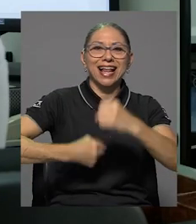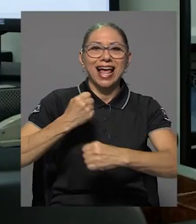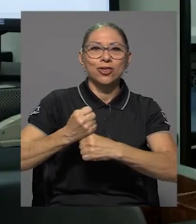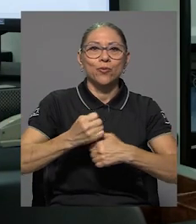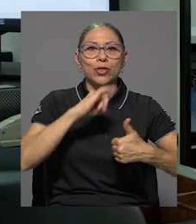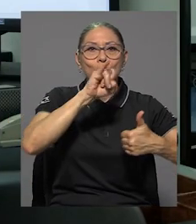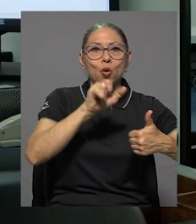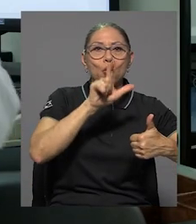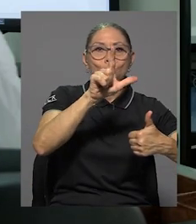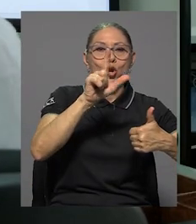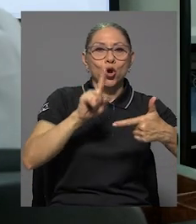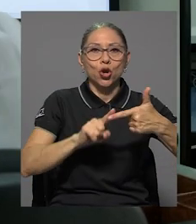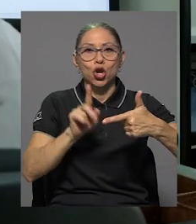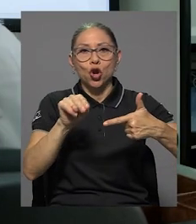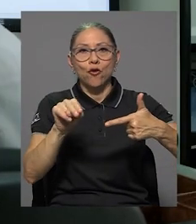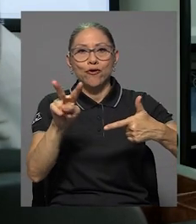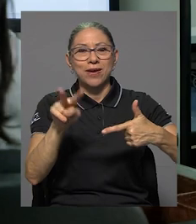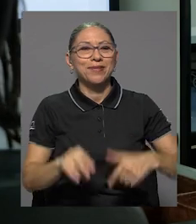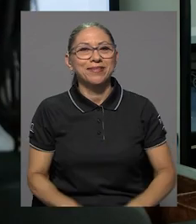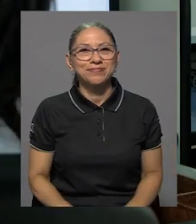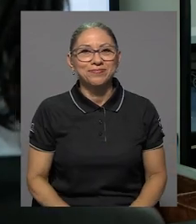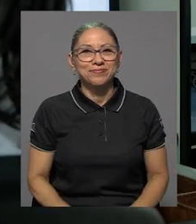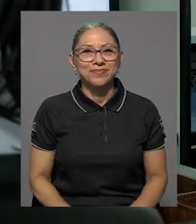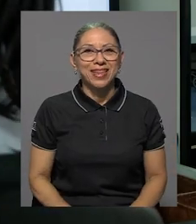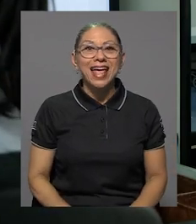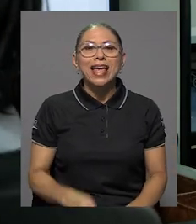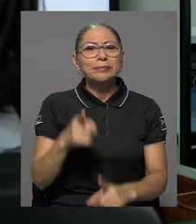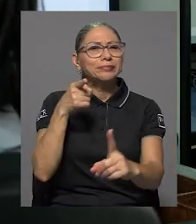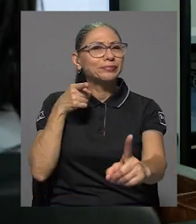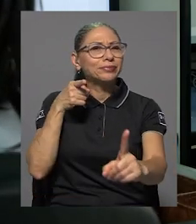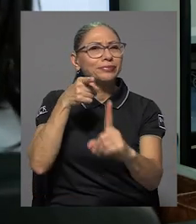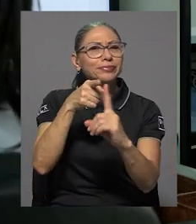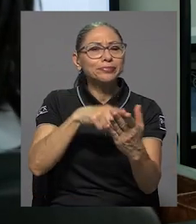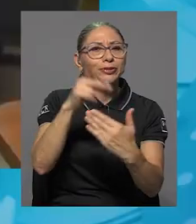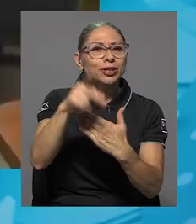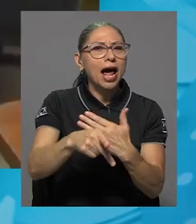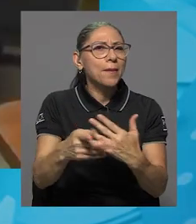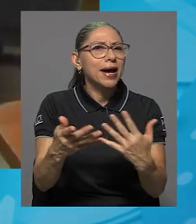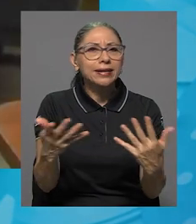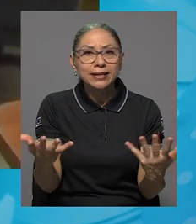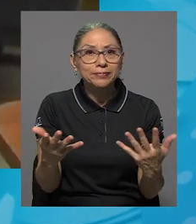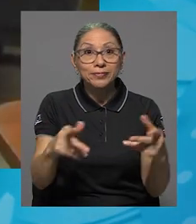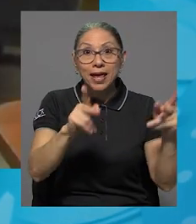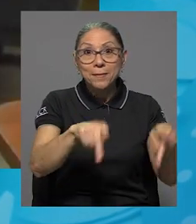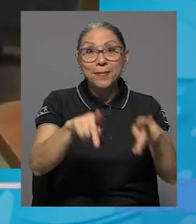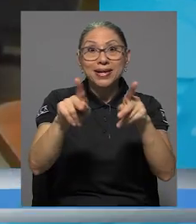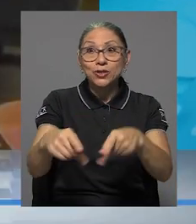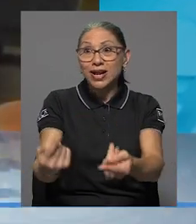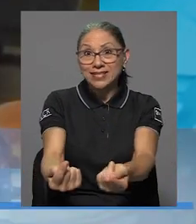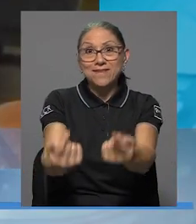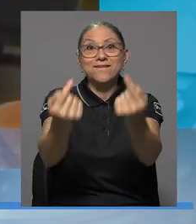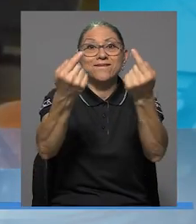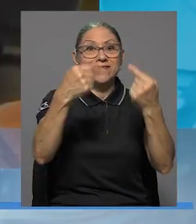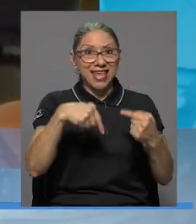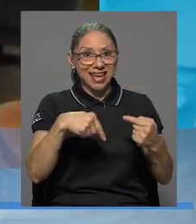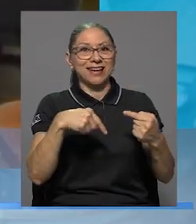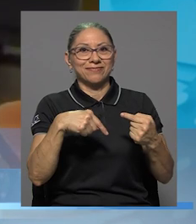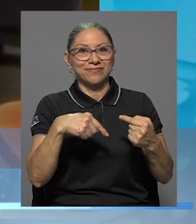año, en julio y en noviembre. El espíritu del programa siempre ha sido que las personas puedan venir en esta